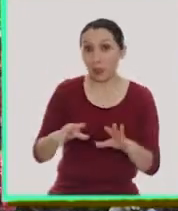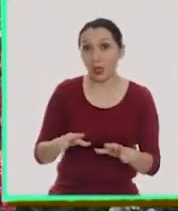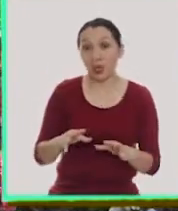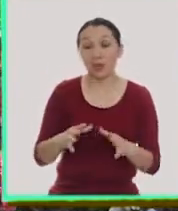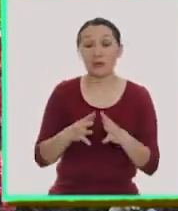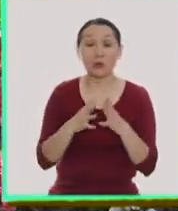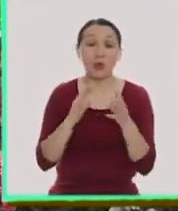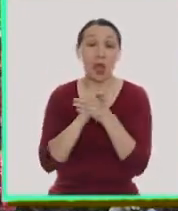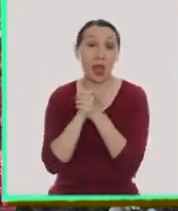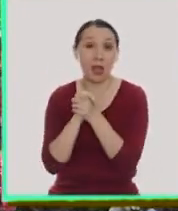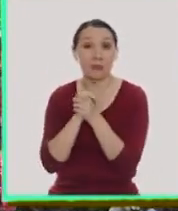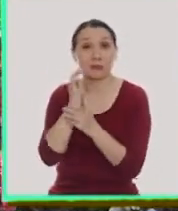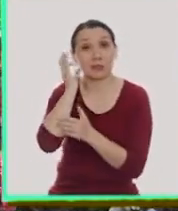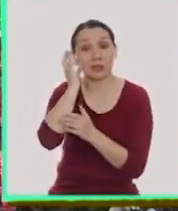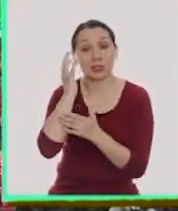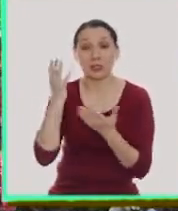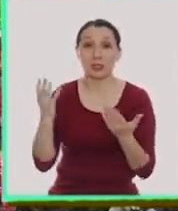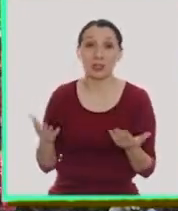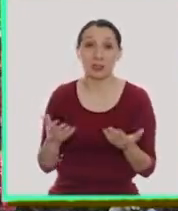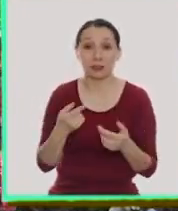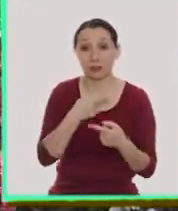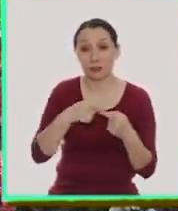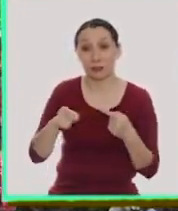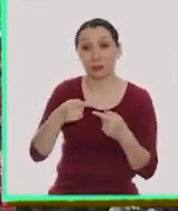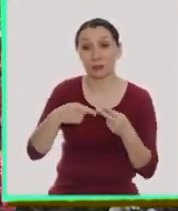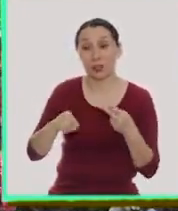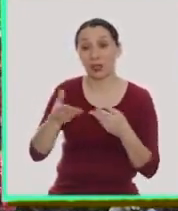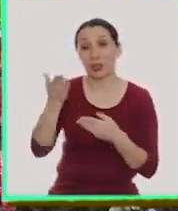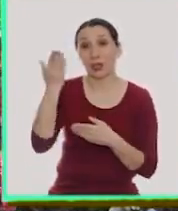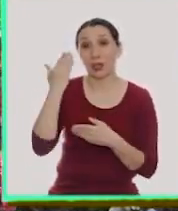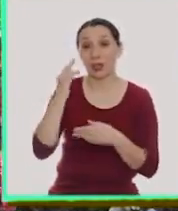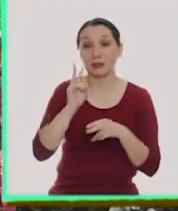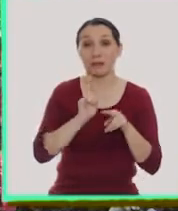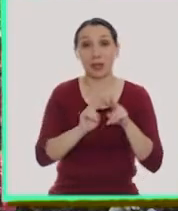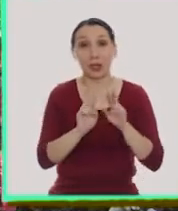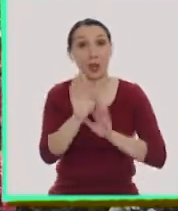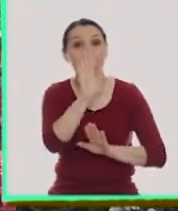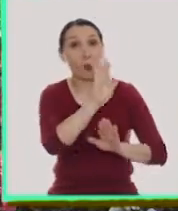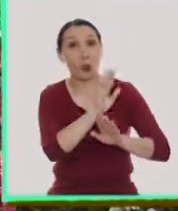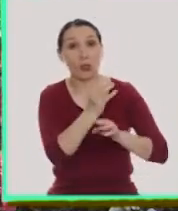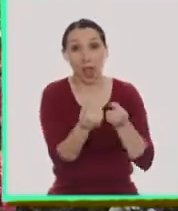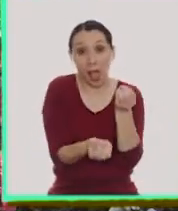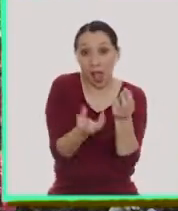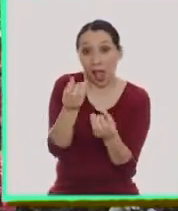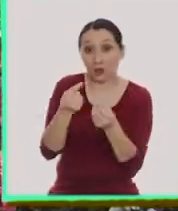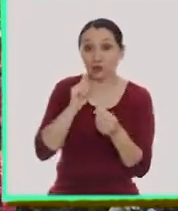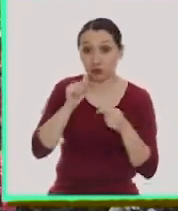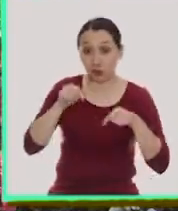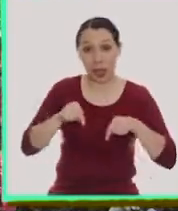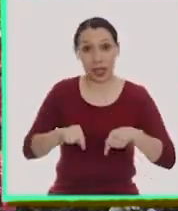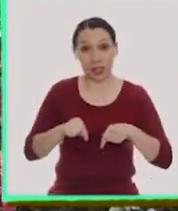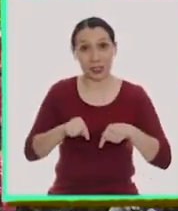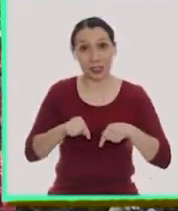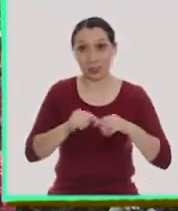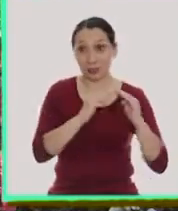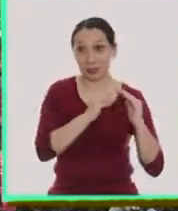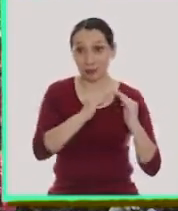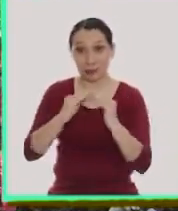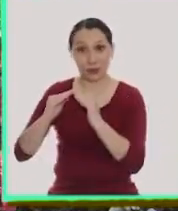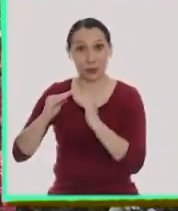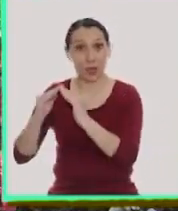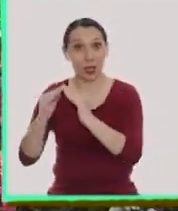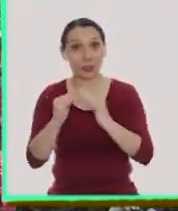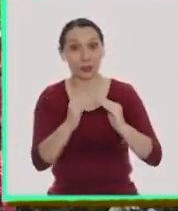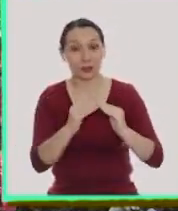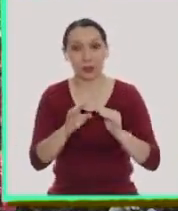perdí a una gran amiga. Hace varias semanas, arreglando y cuidando el jardín que tenemos aquí en nuestro